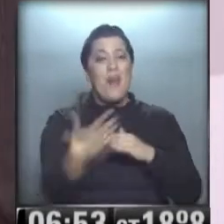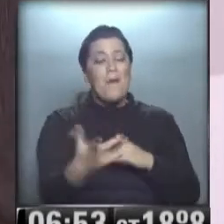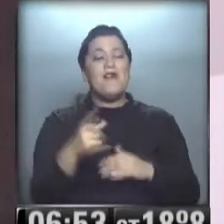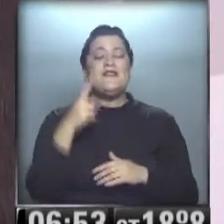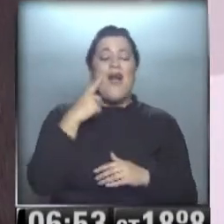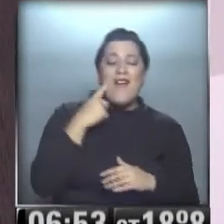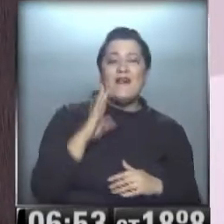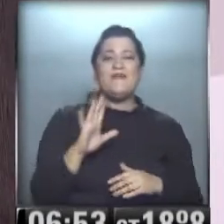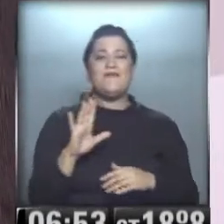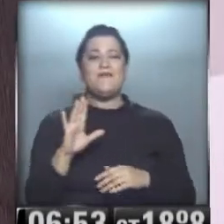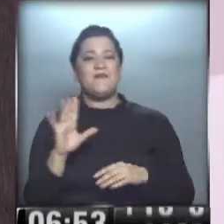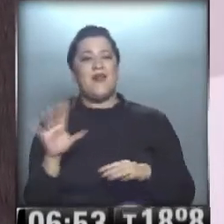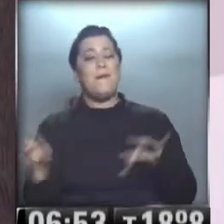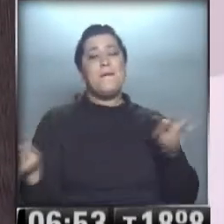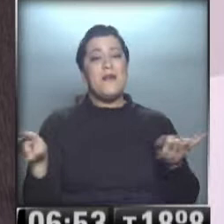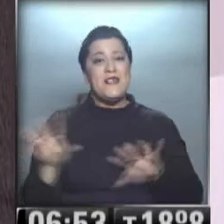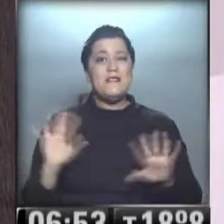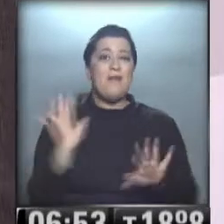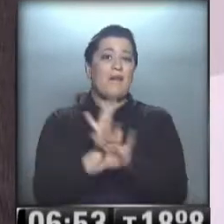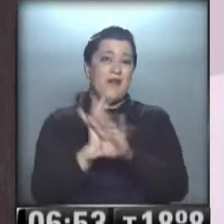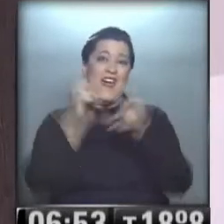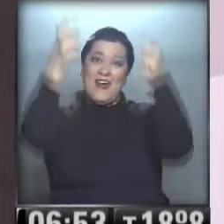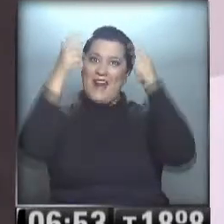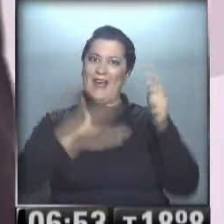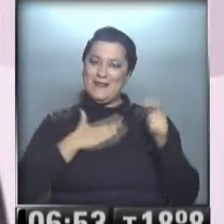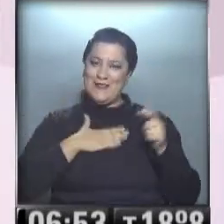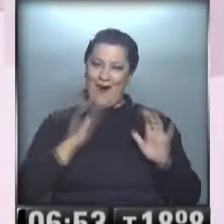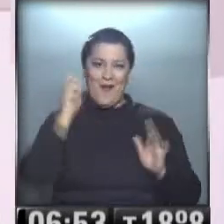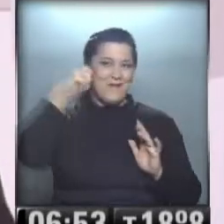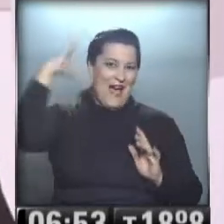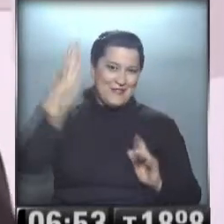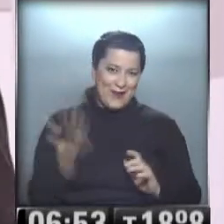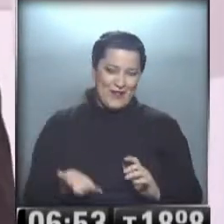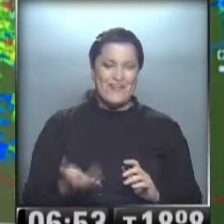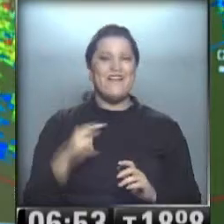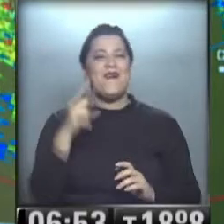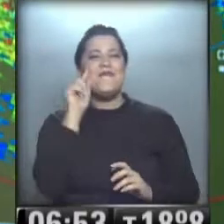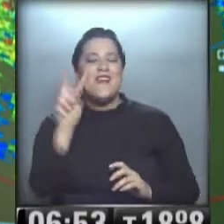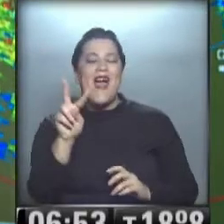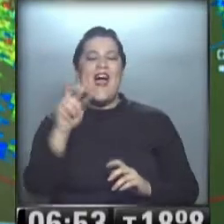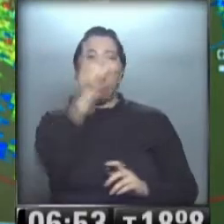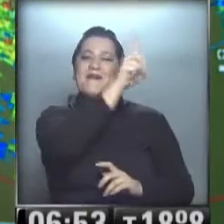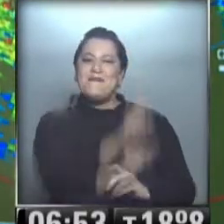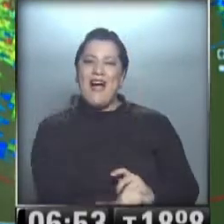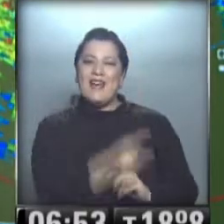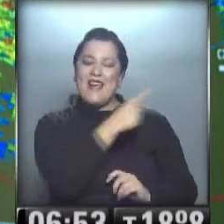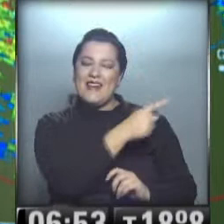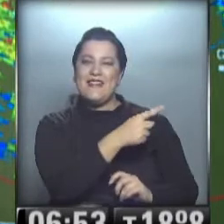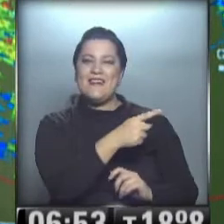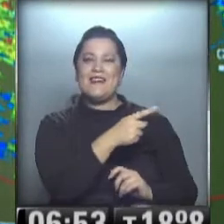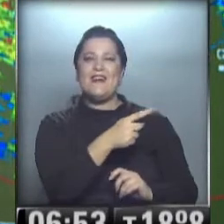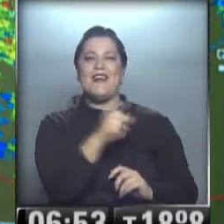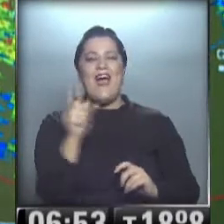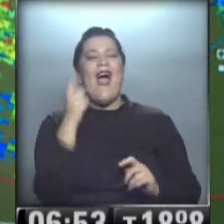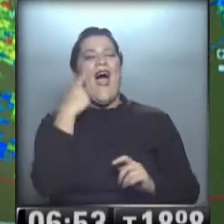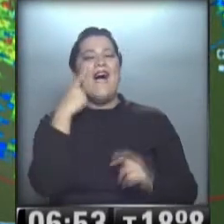ya, más que príncipe, ya está para rey, ¿no? Escúchame, mirá esta imagen de radar. Mirá esta imagen de radar. Miremos mi reino,